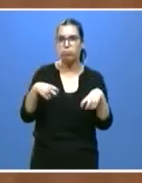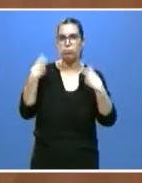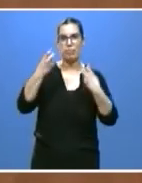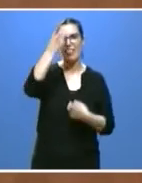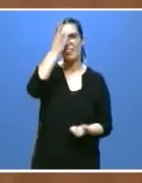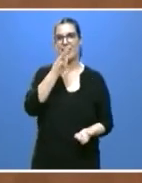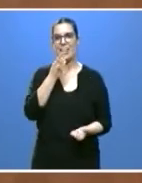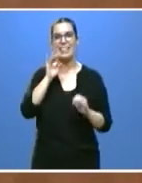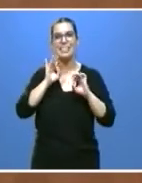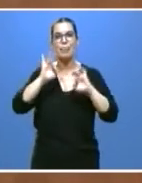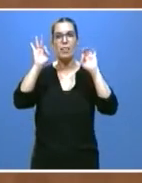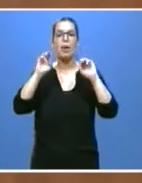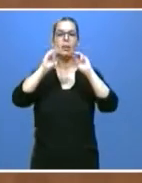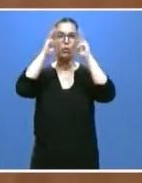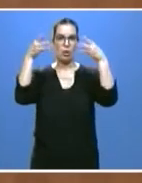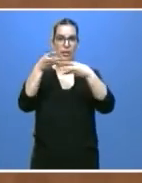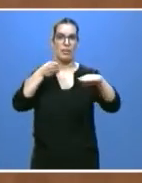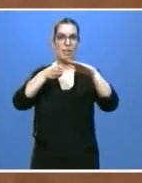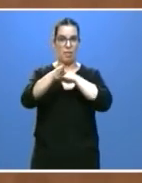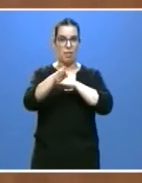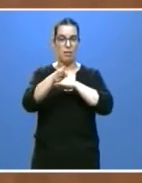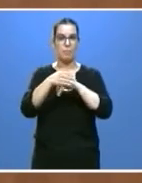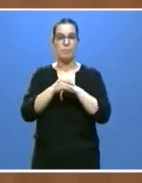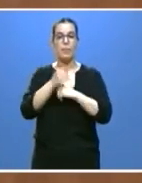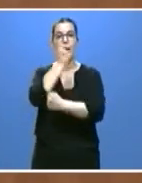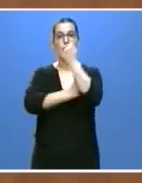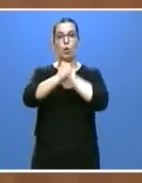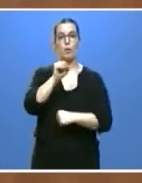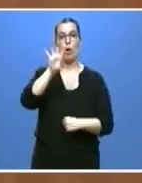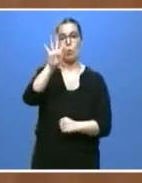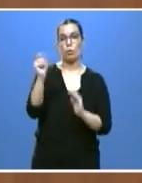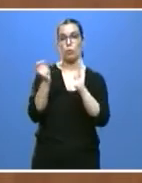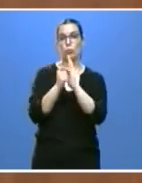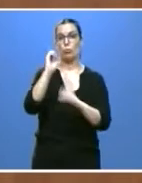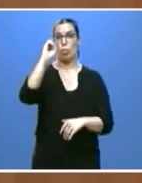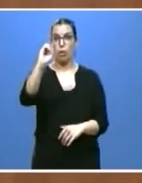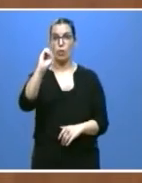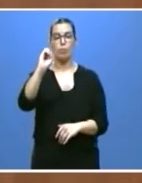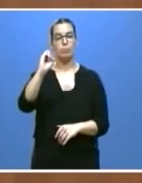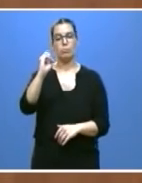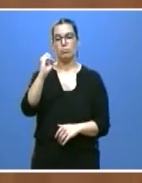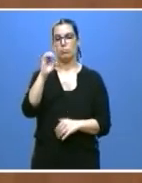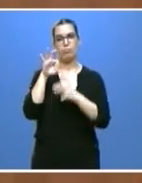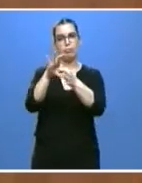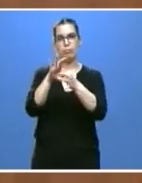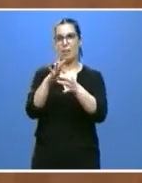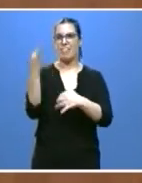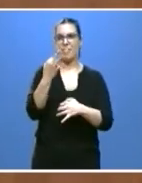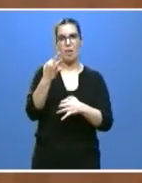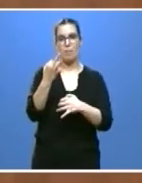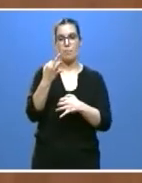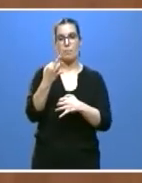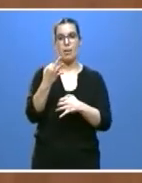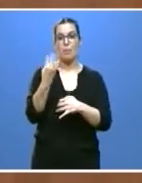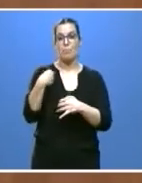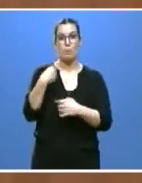en la conectividad. La economía 4.0 exige avanzar decididamente en la digitalización de la